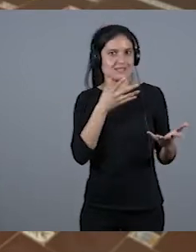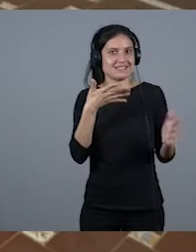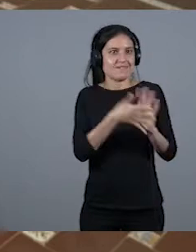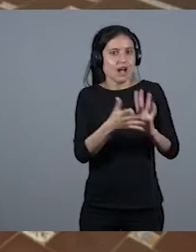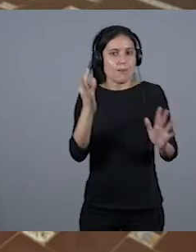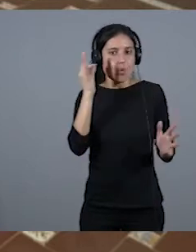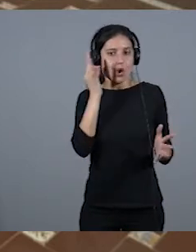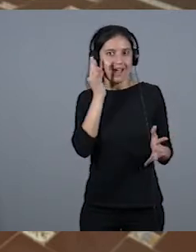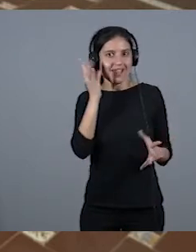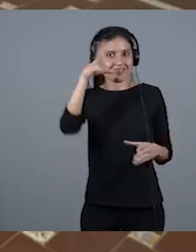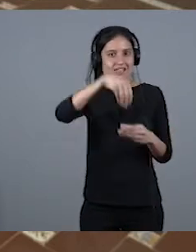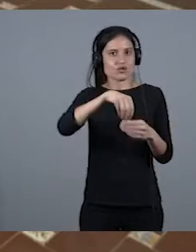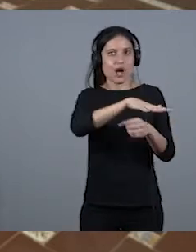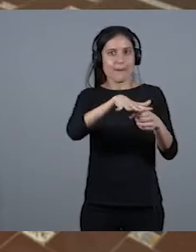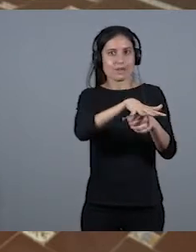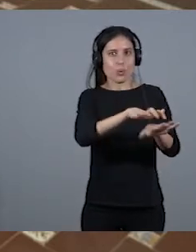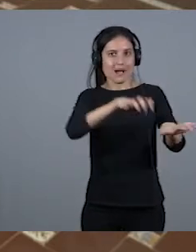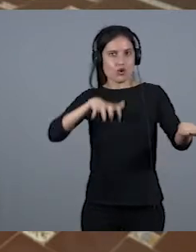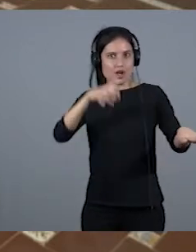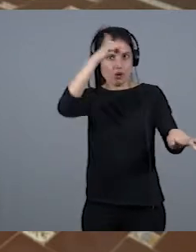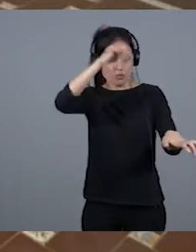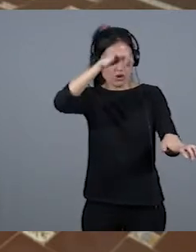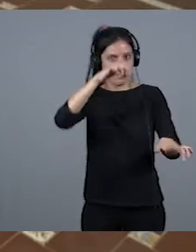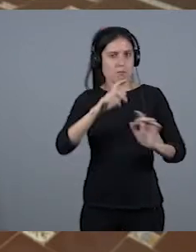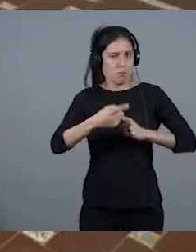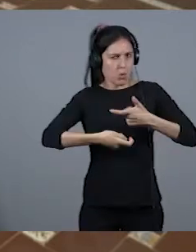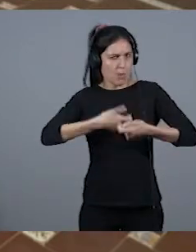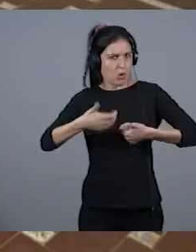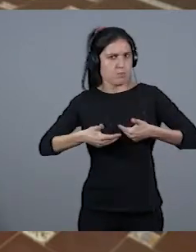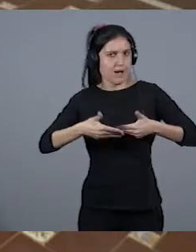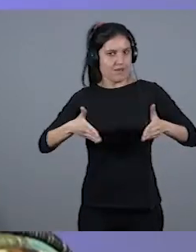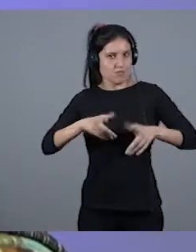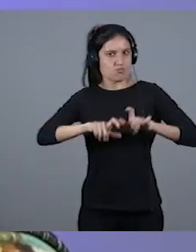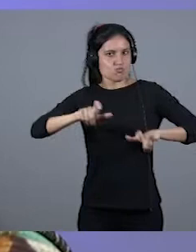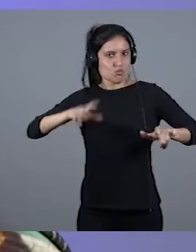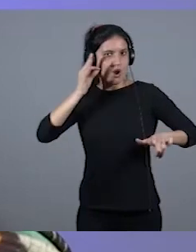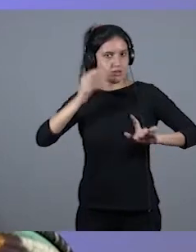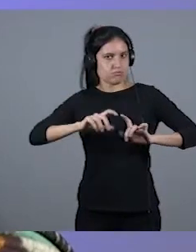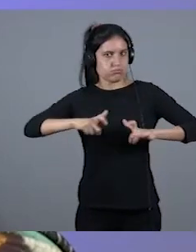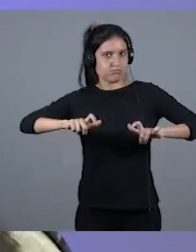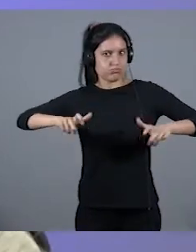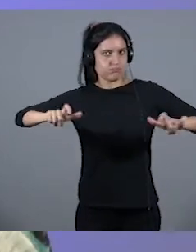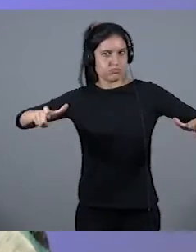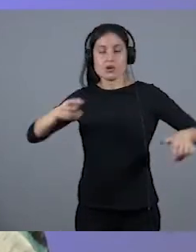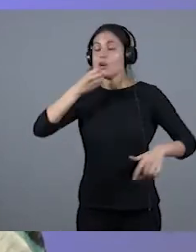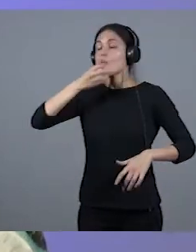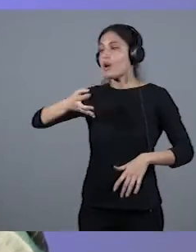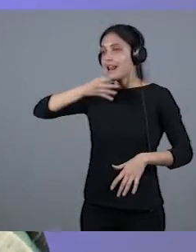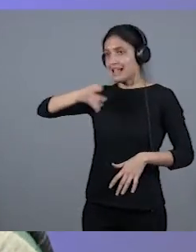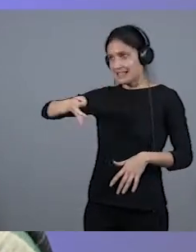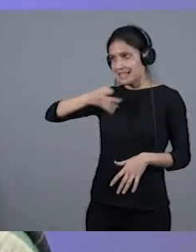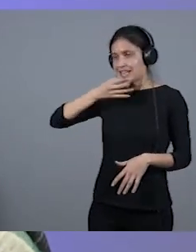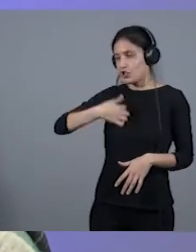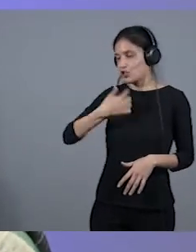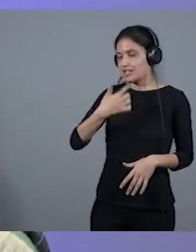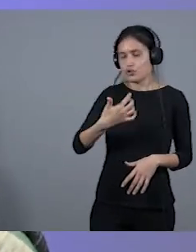masculinizado y que poco a poco ha sido abriendo. Chicha, empezamos por ti. Pues gracias, Bea. Buenas tardes. Yo te diría que el hecho de ser mujer